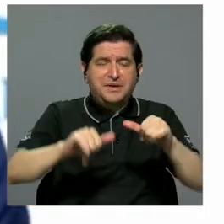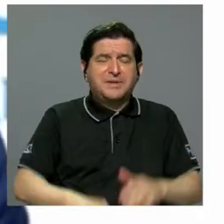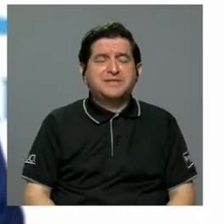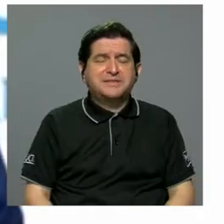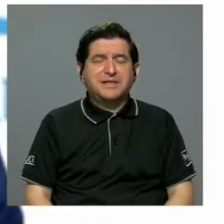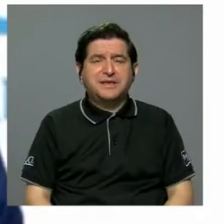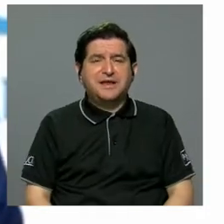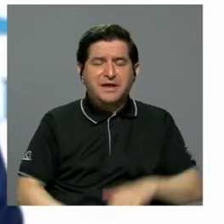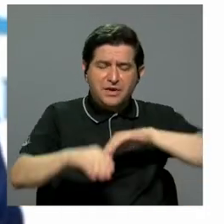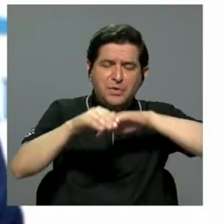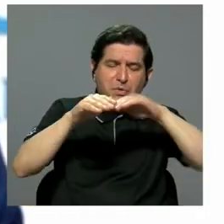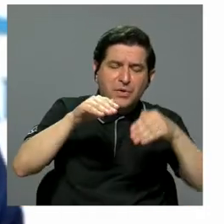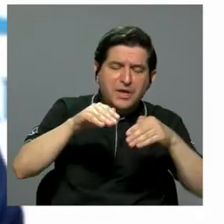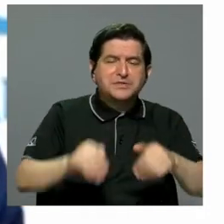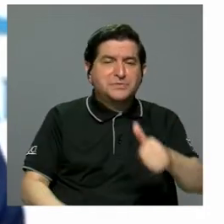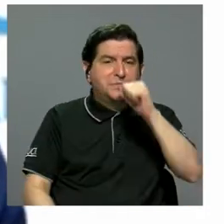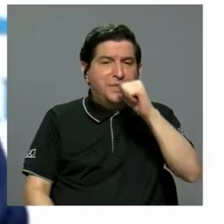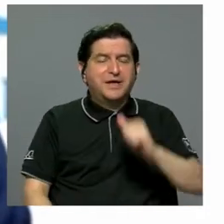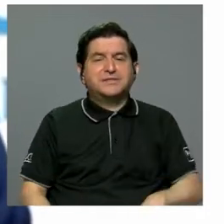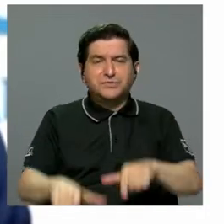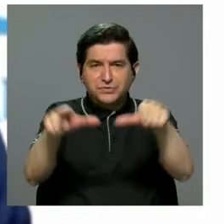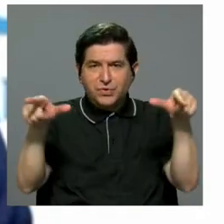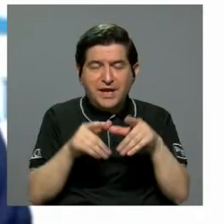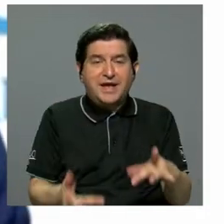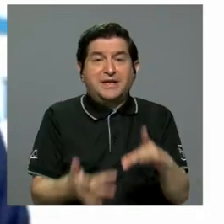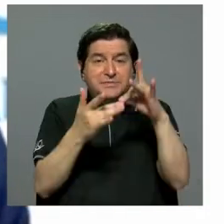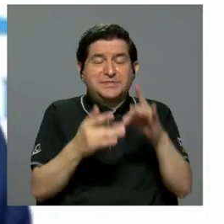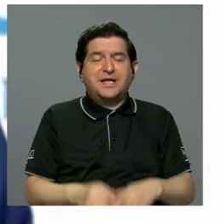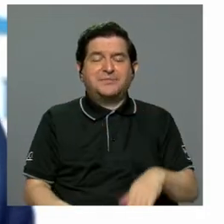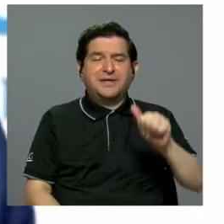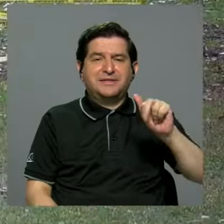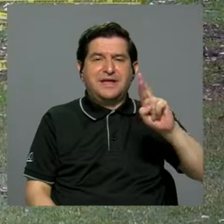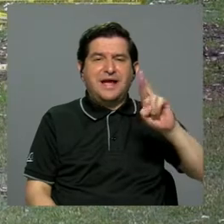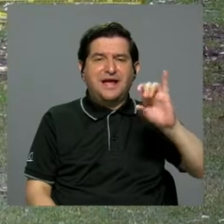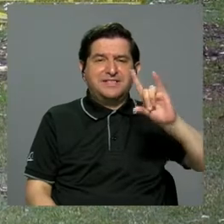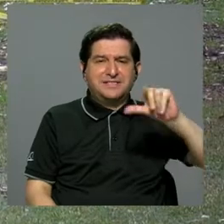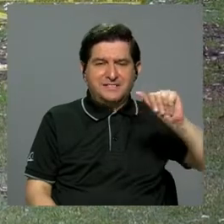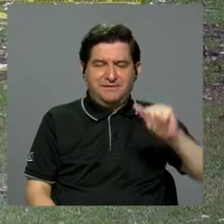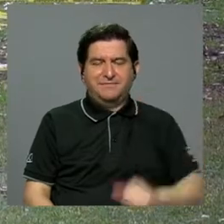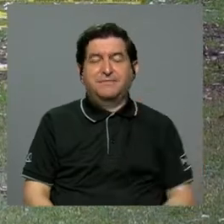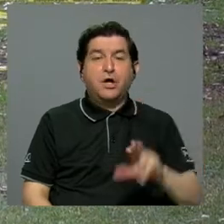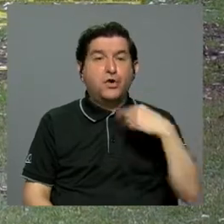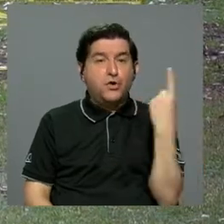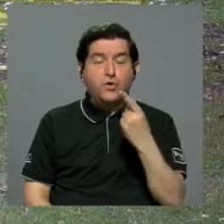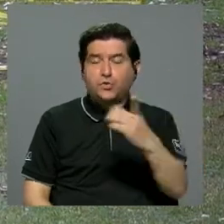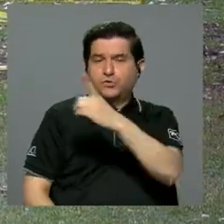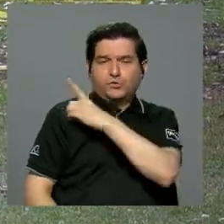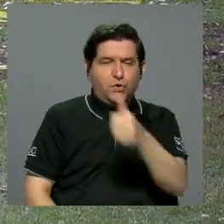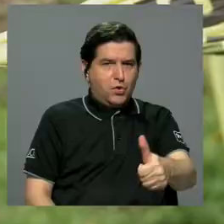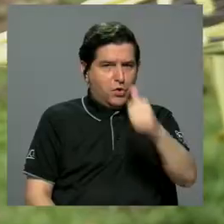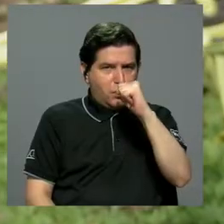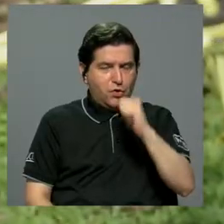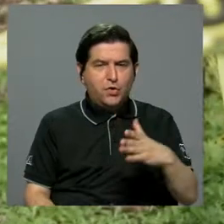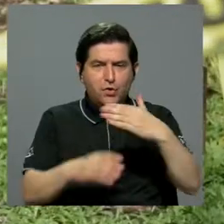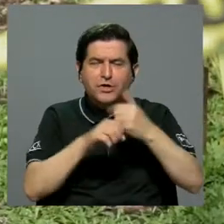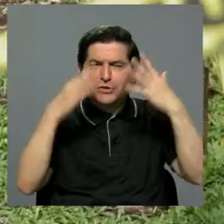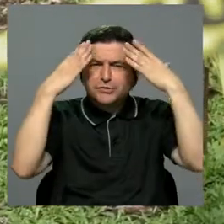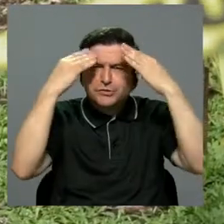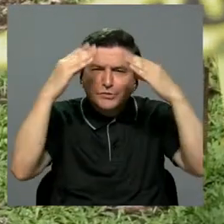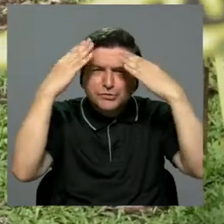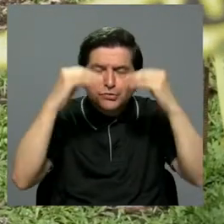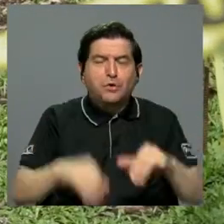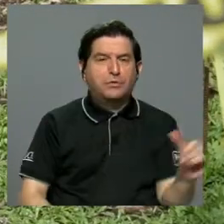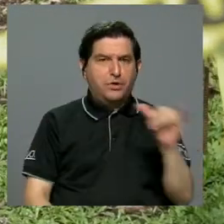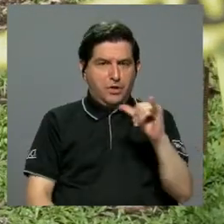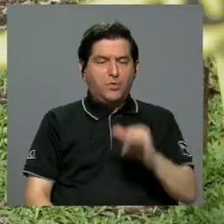agua o esas bolsas de agua que van quedando en los terrenos sobre todo arcillosos. No solo la Dirección de Aguas elaboró un